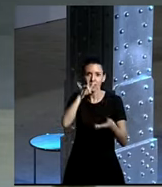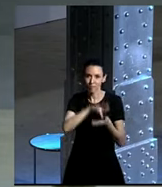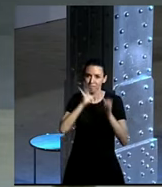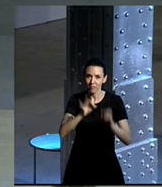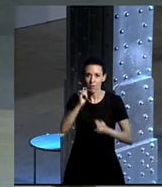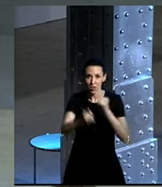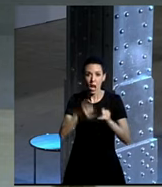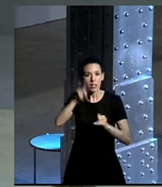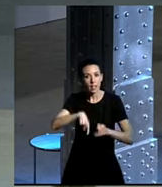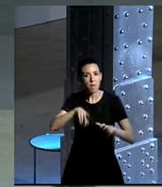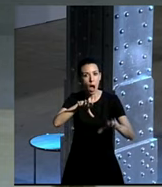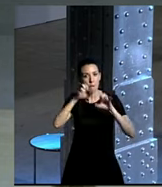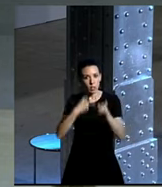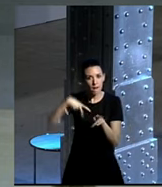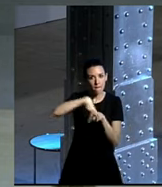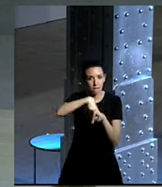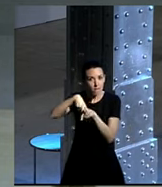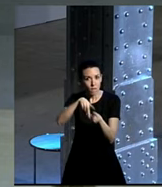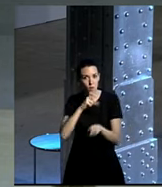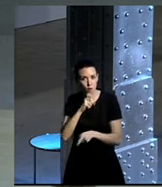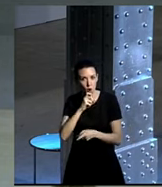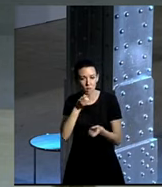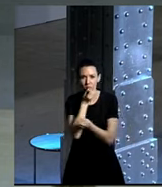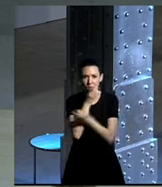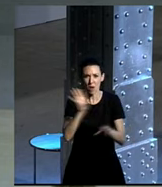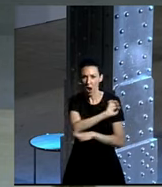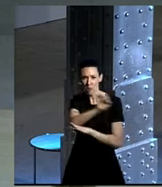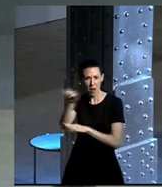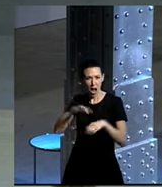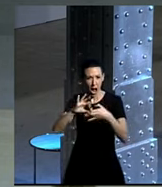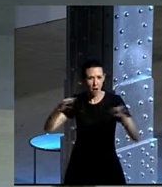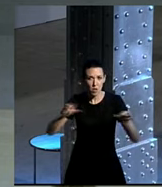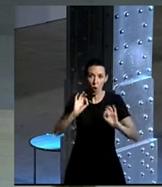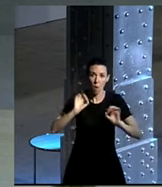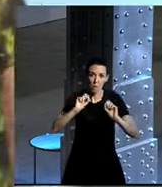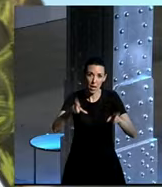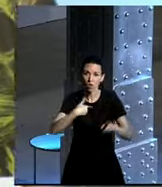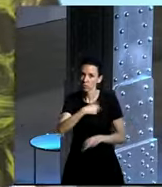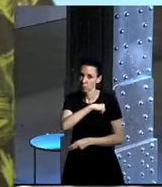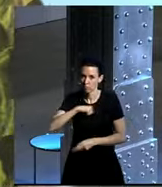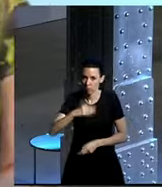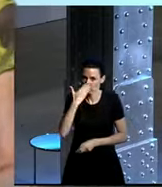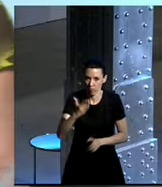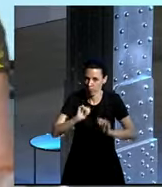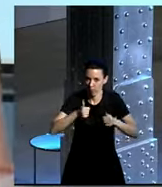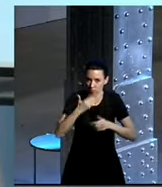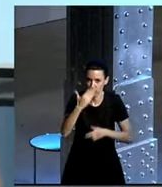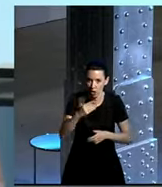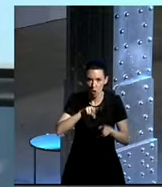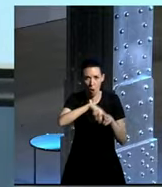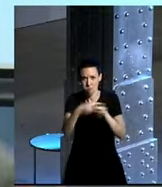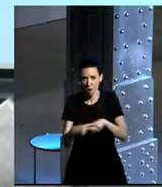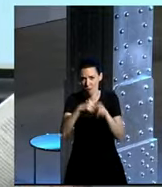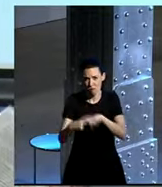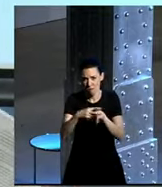también importante, aprender a montar en bici, eras el que mejor montabas de la pandilla, el que peor. Yo personalmente, y lo voy a confesar desde el principio, me caía más que